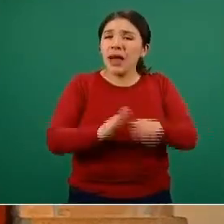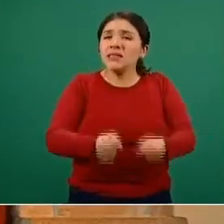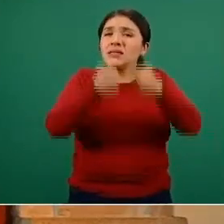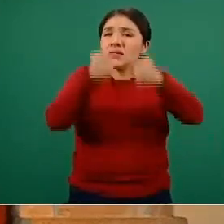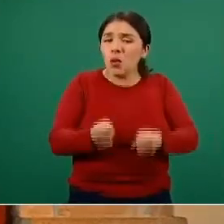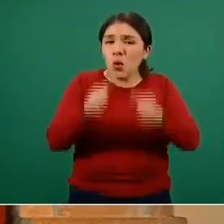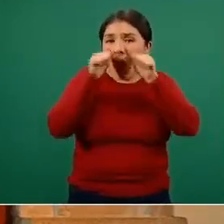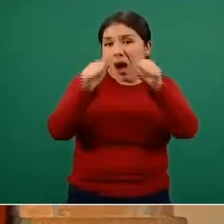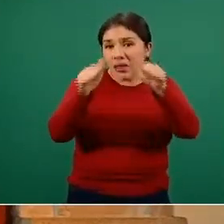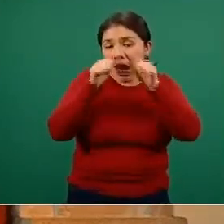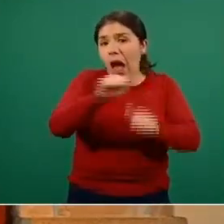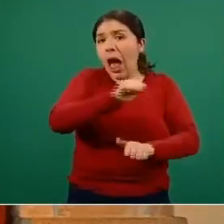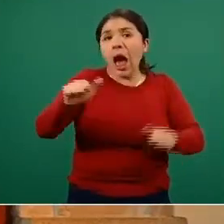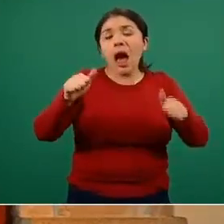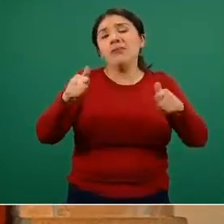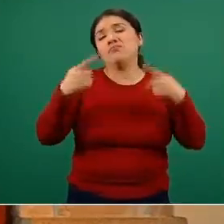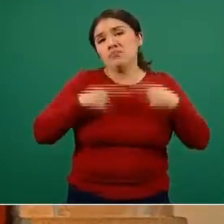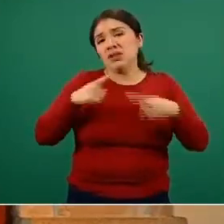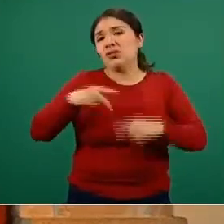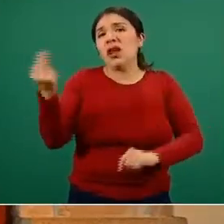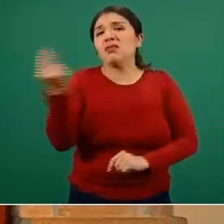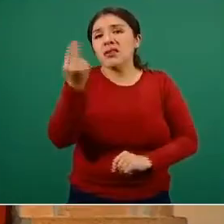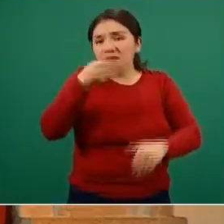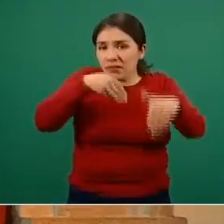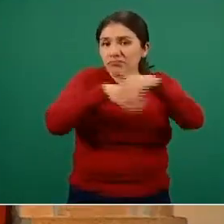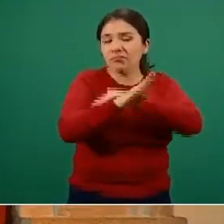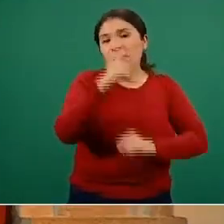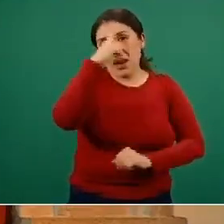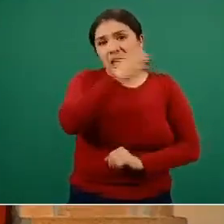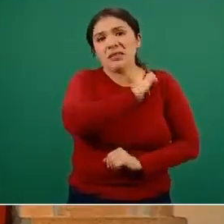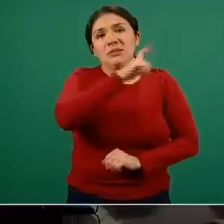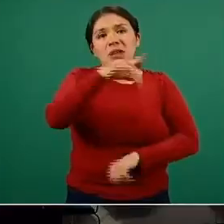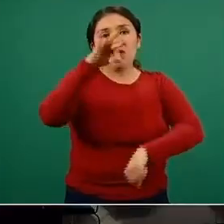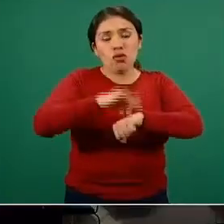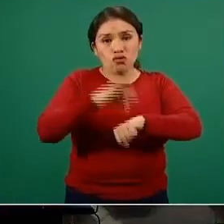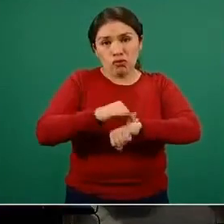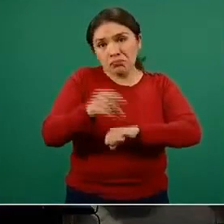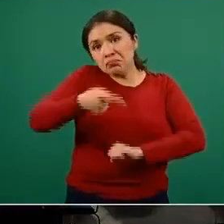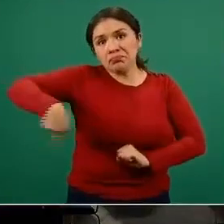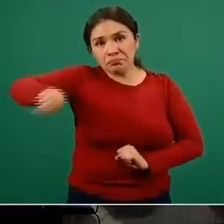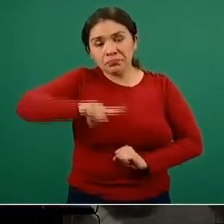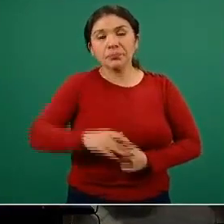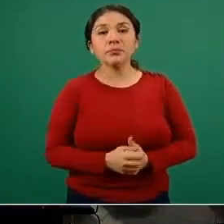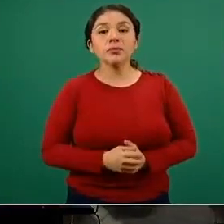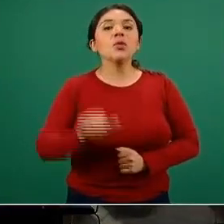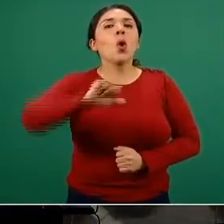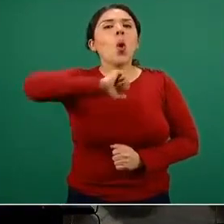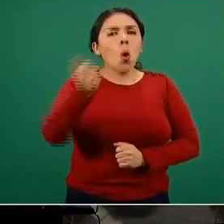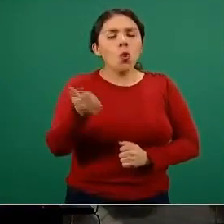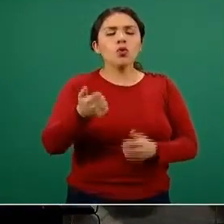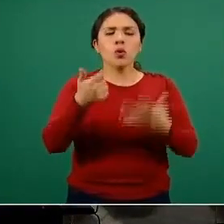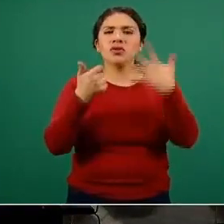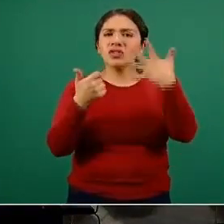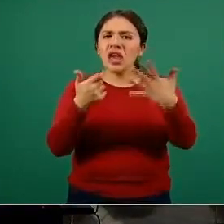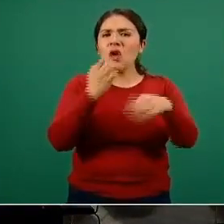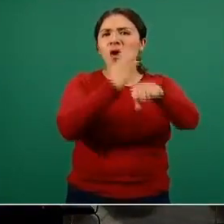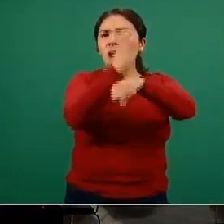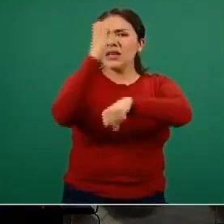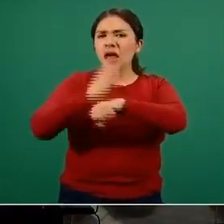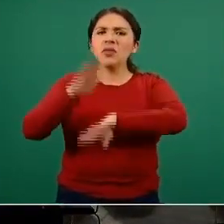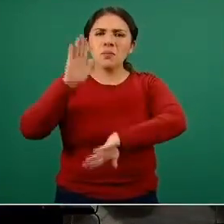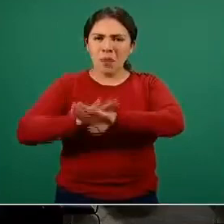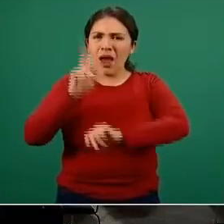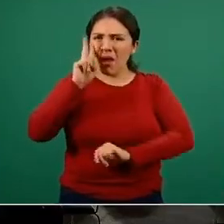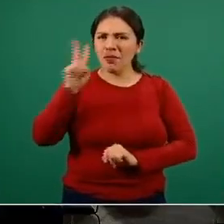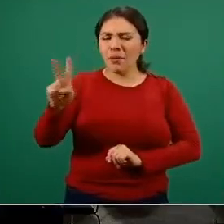el acceso a esta atención médica especializada para las personas que así lo refieren. Tenemos otro grupo de cinco entidades que